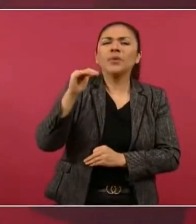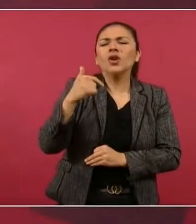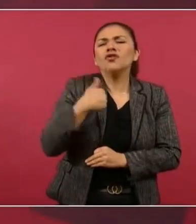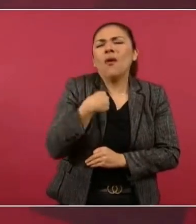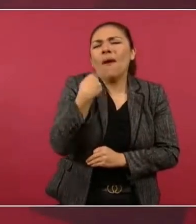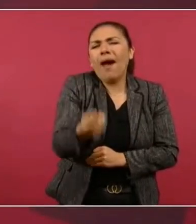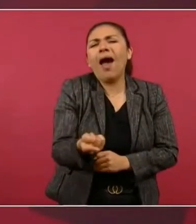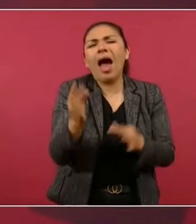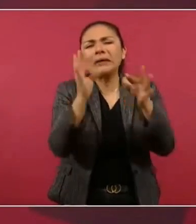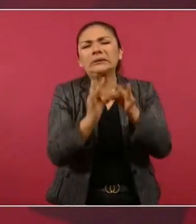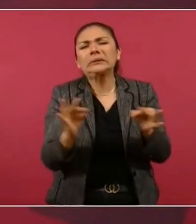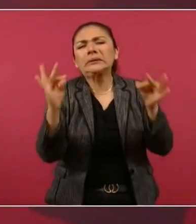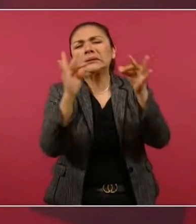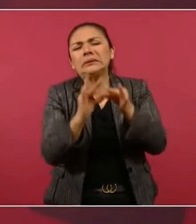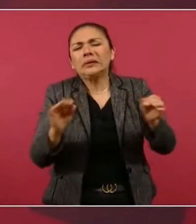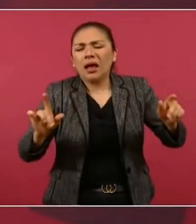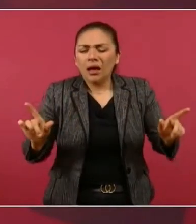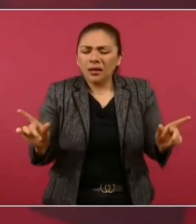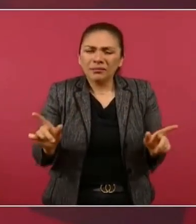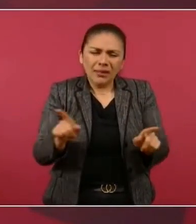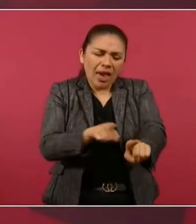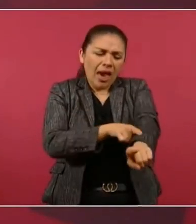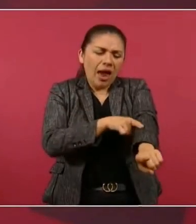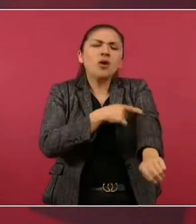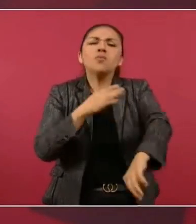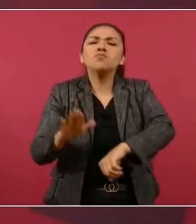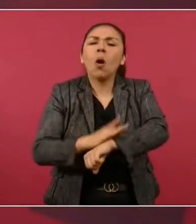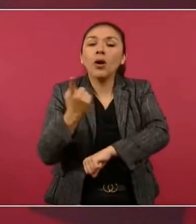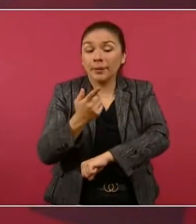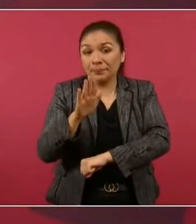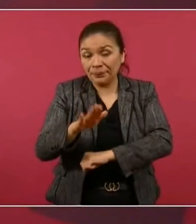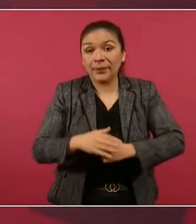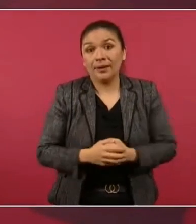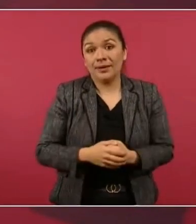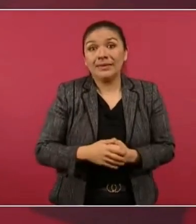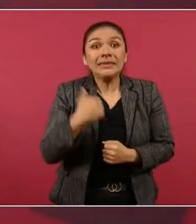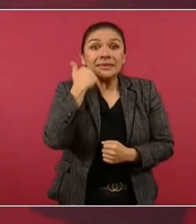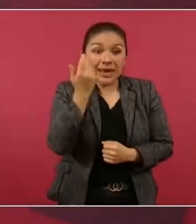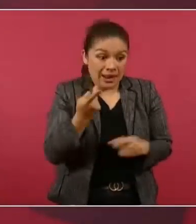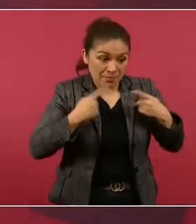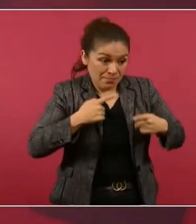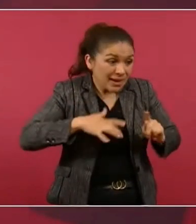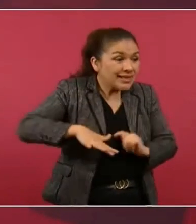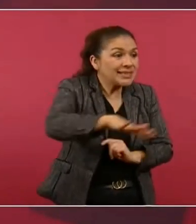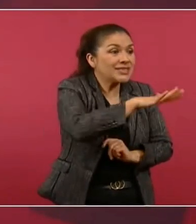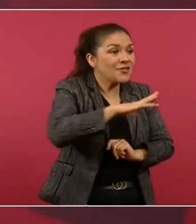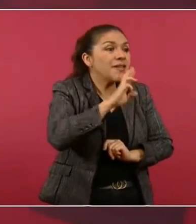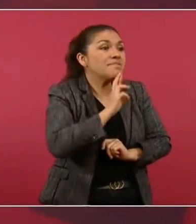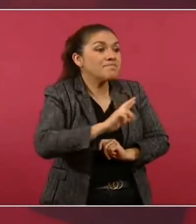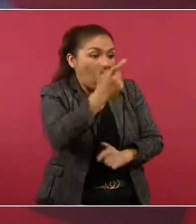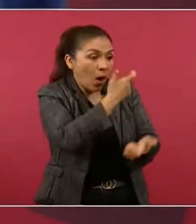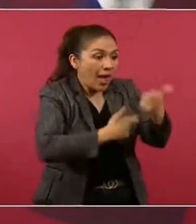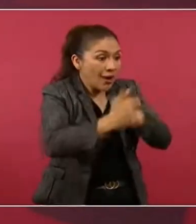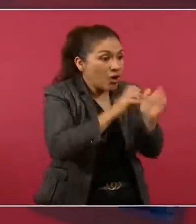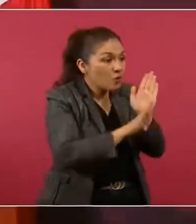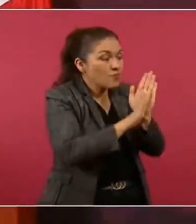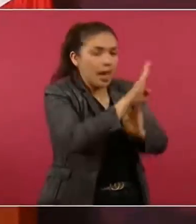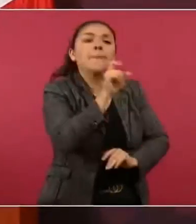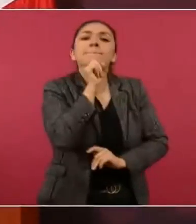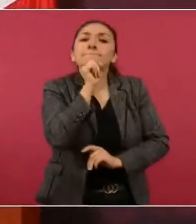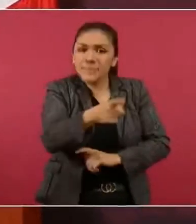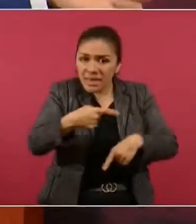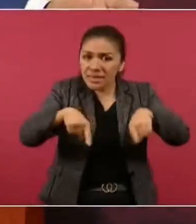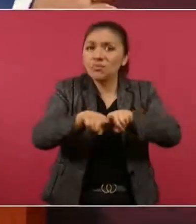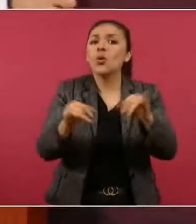toda esta explicación? Porque para mejorar la economía popular también se toma la decisión.